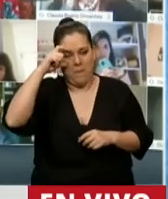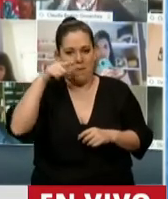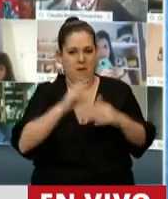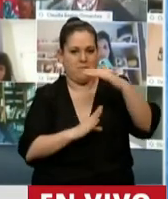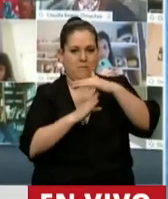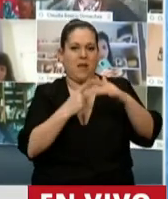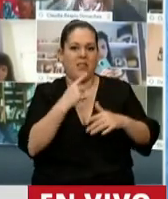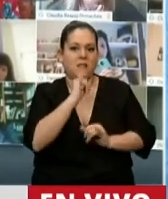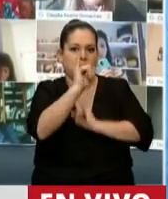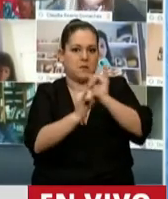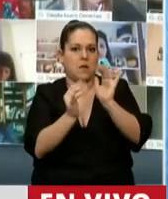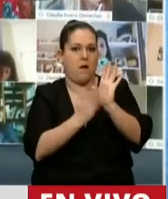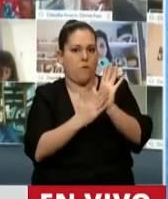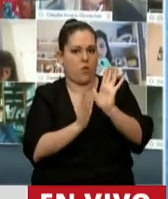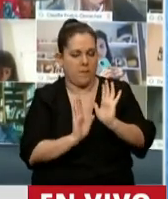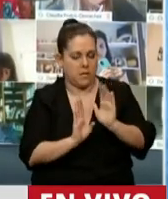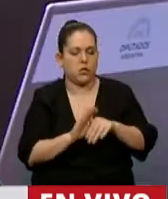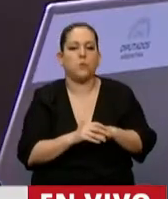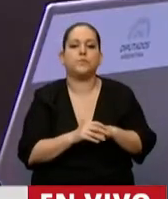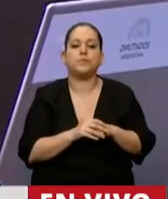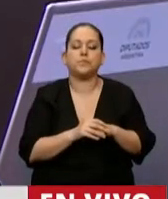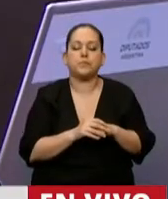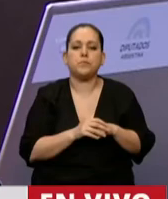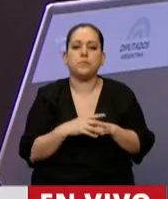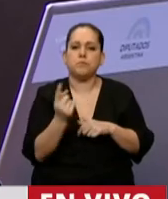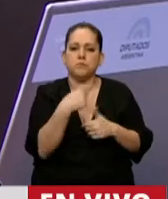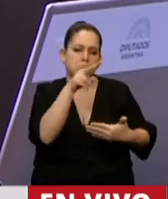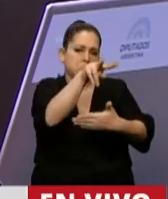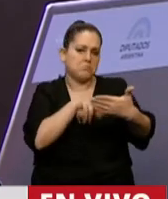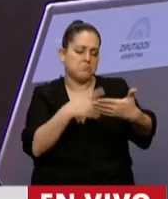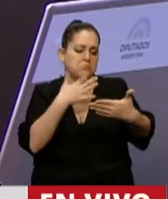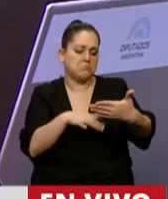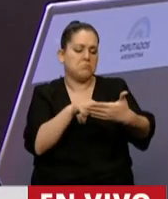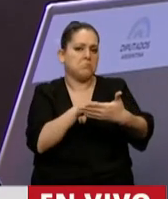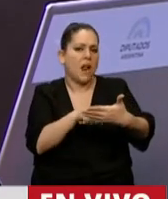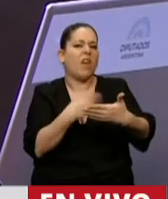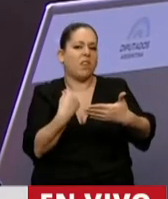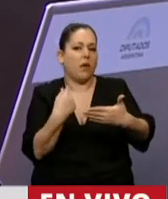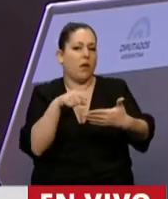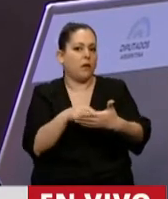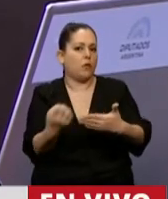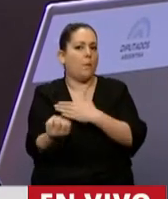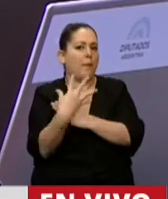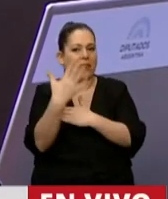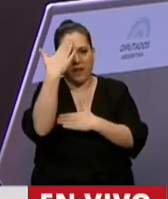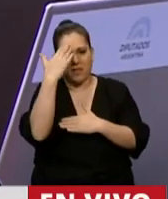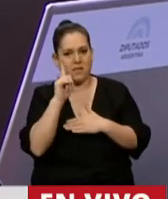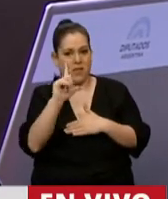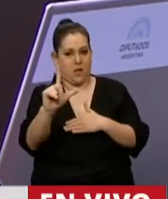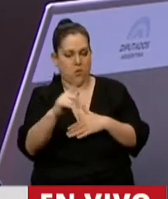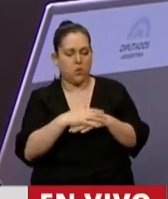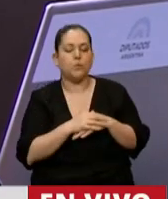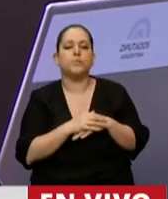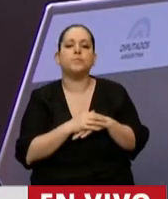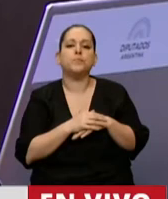fundamentación. O sea que lo que hemos interpretado, esto fue remitido a esta Cámara el 15 de julio. El proyecto ha tenido,